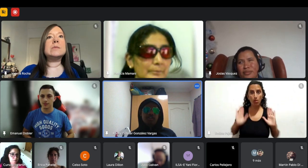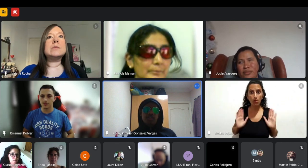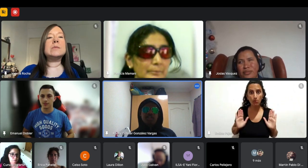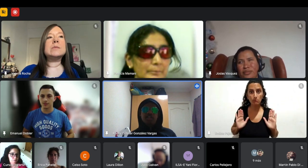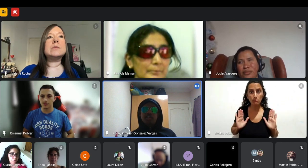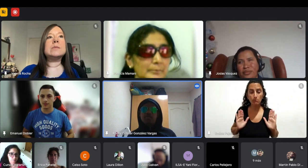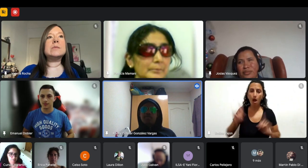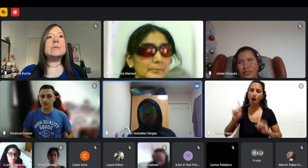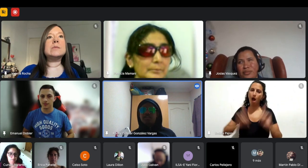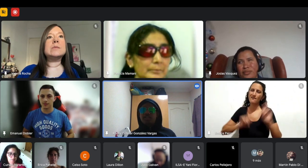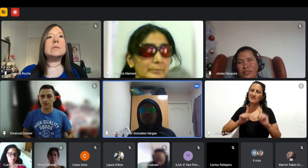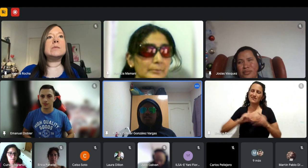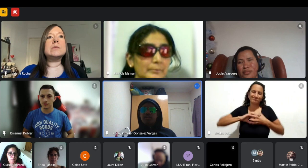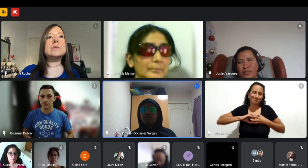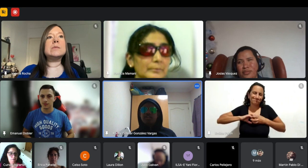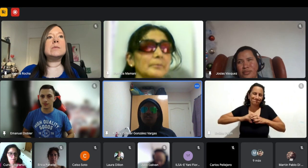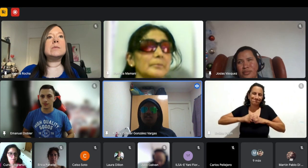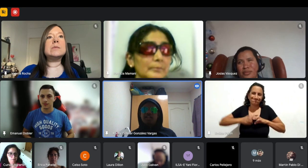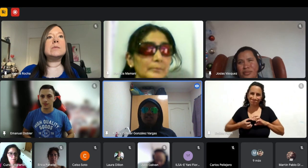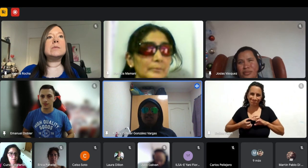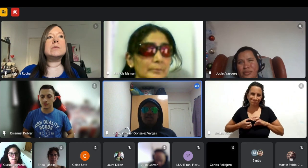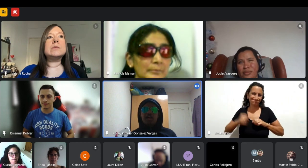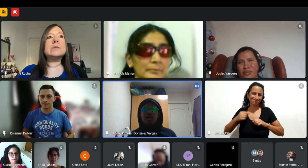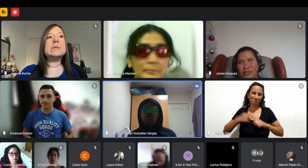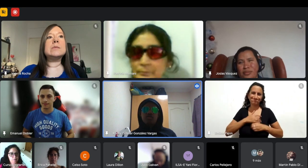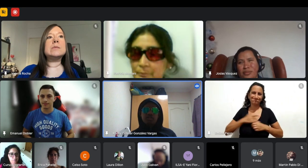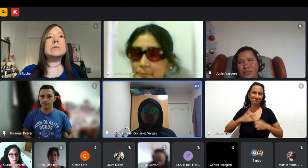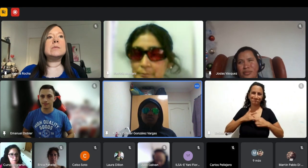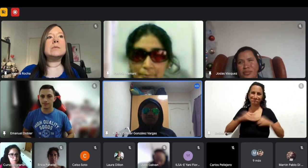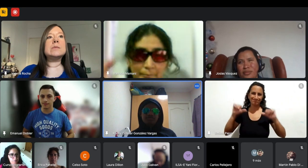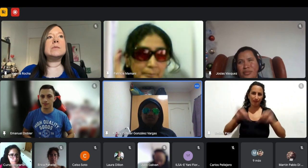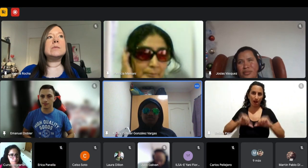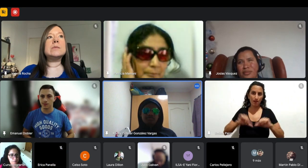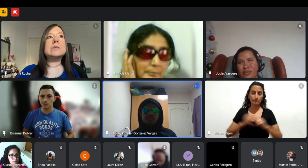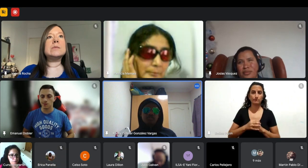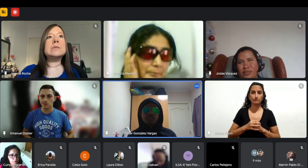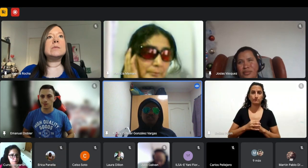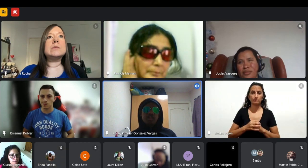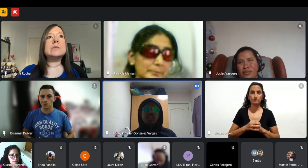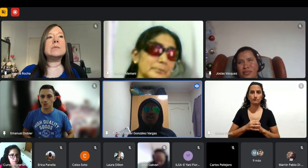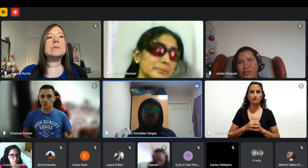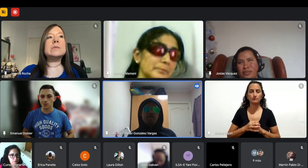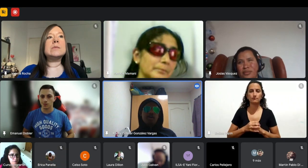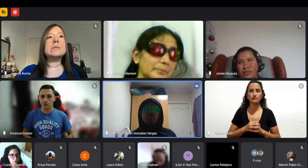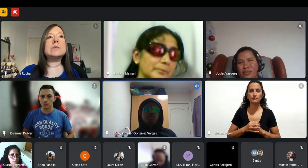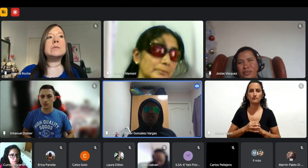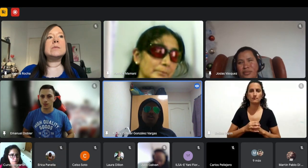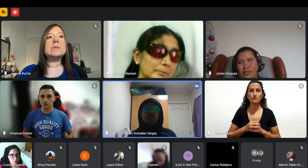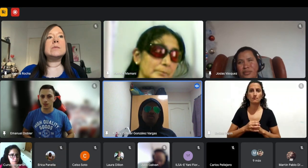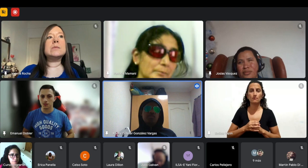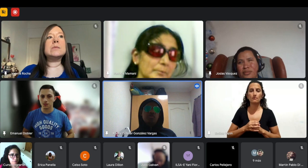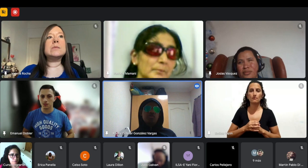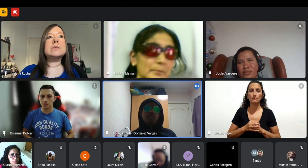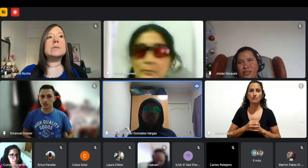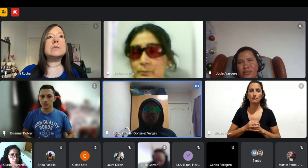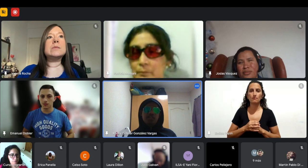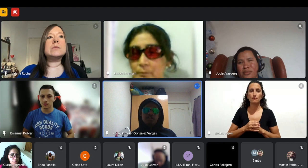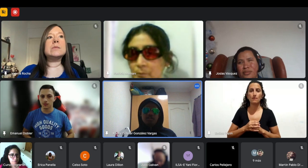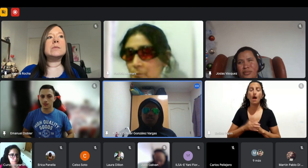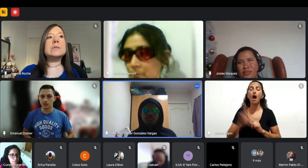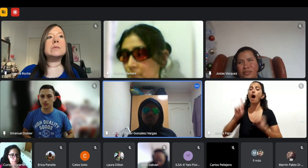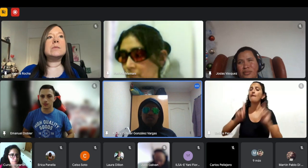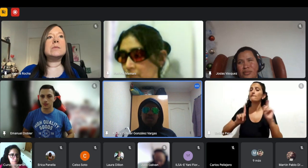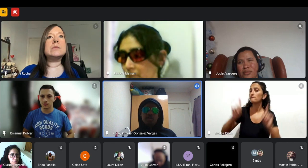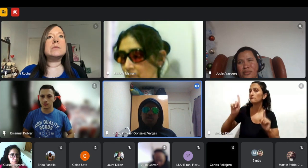y ¿qué pasa? que en la once se le da una que otra oportunidad